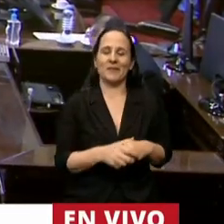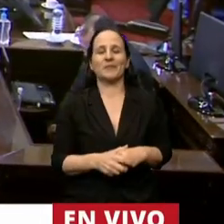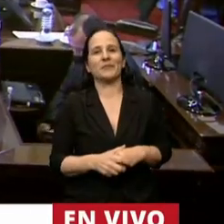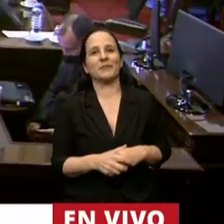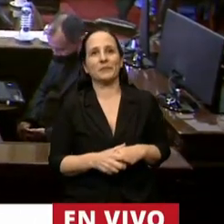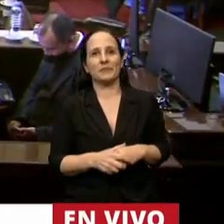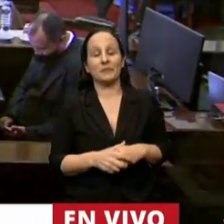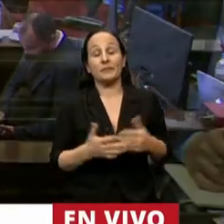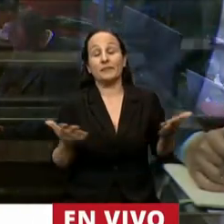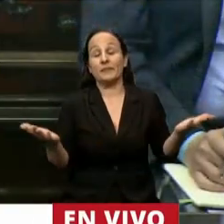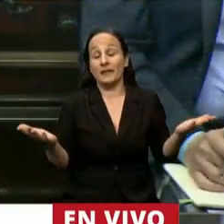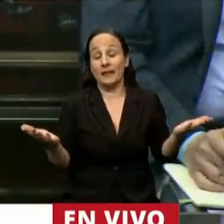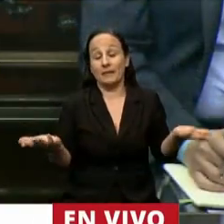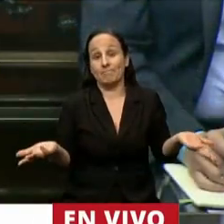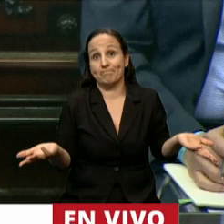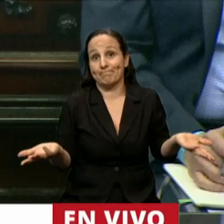que lamentablemente